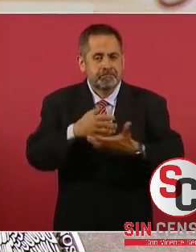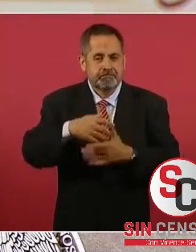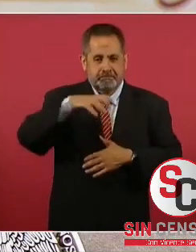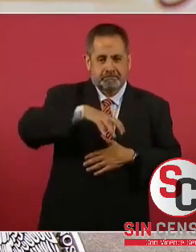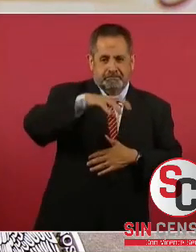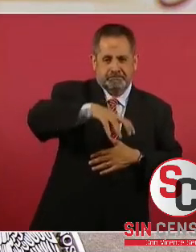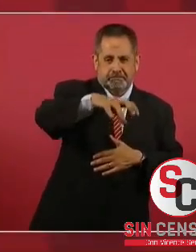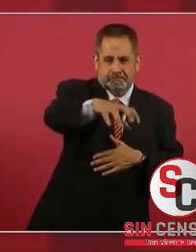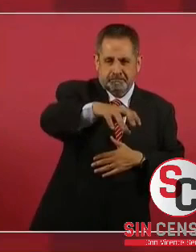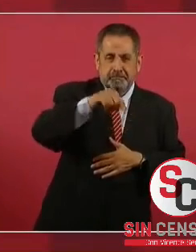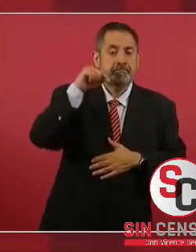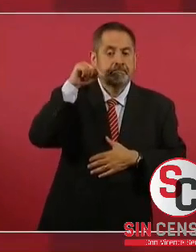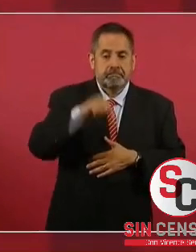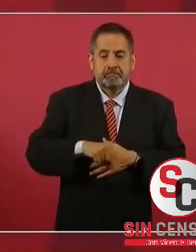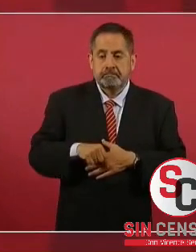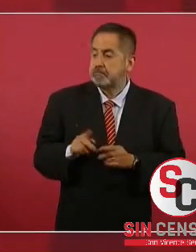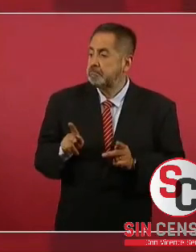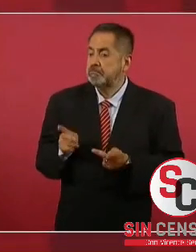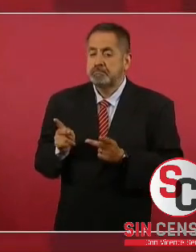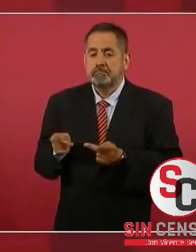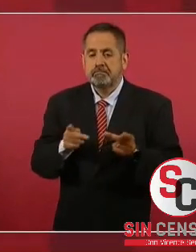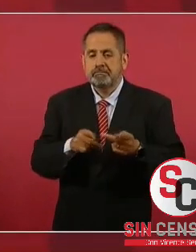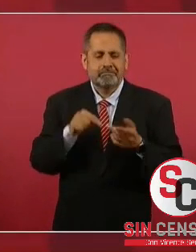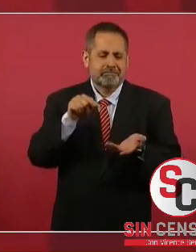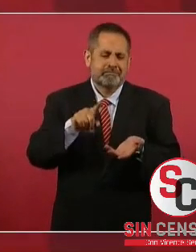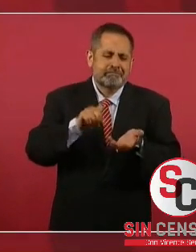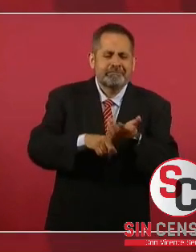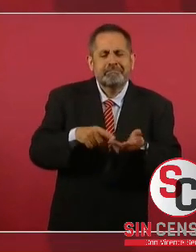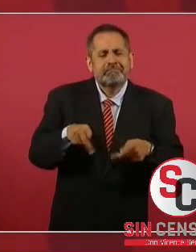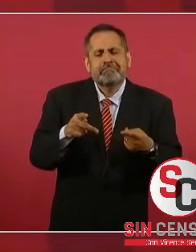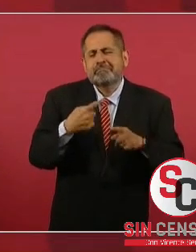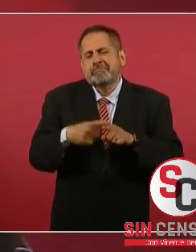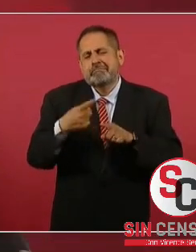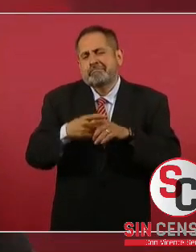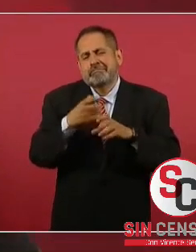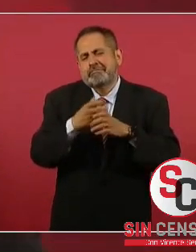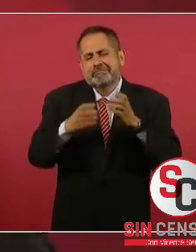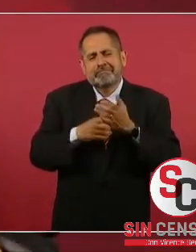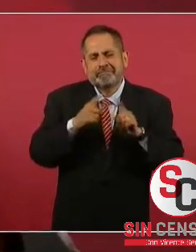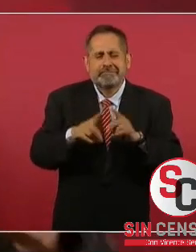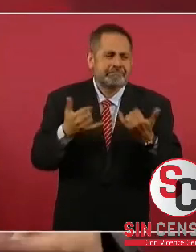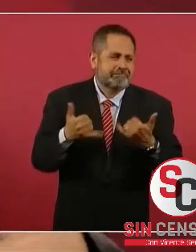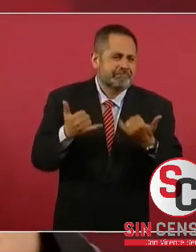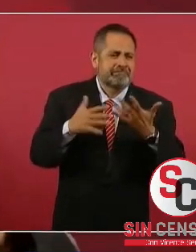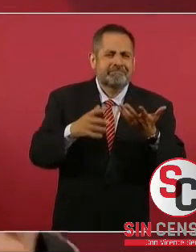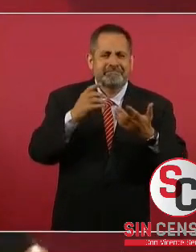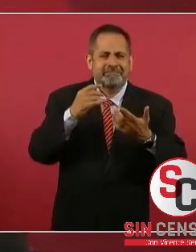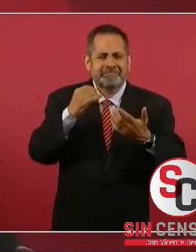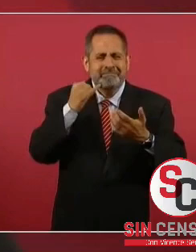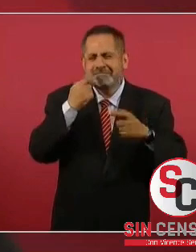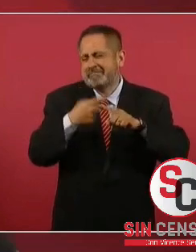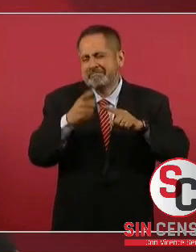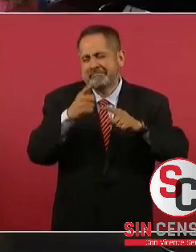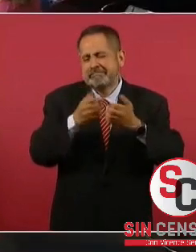pequeños kioscos que venden todo tipo de productos, juguetes, cubos,